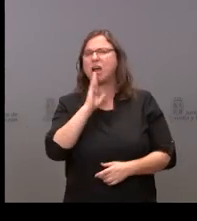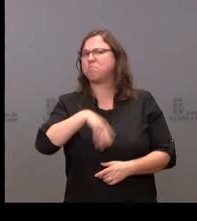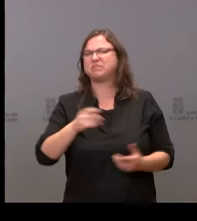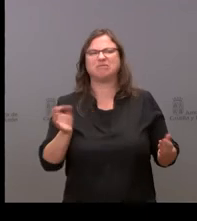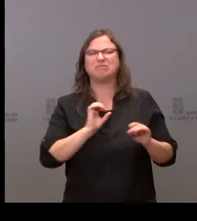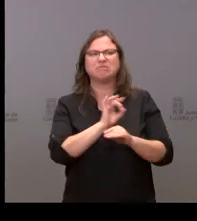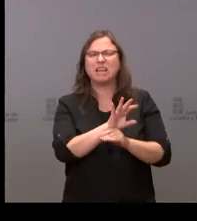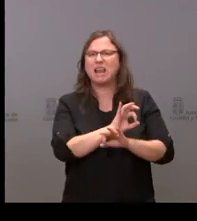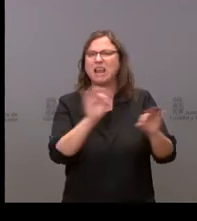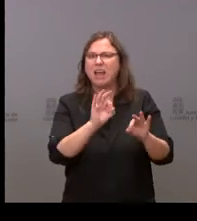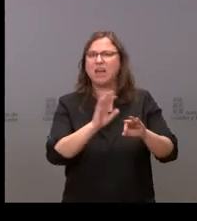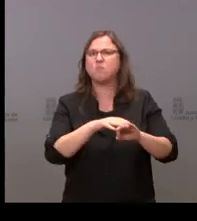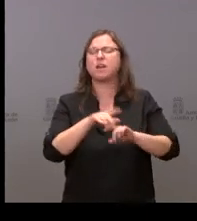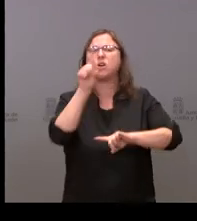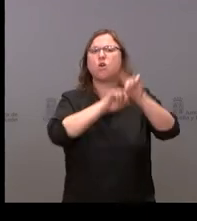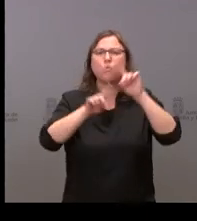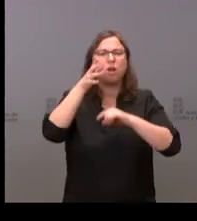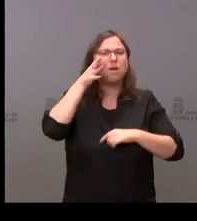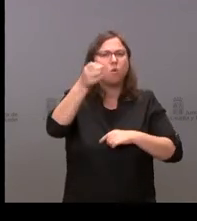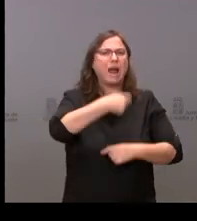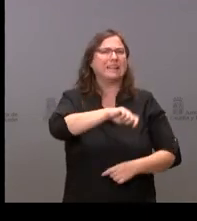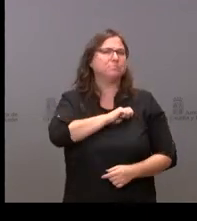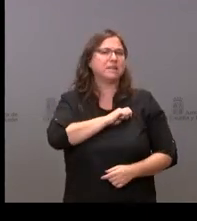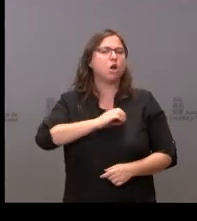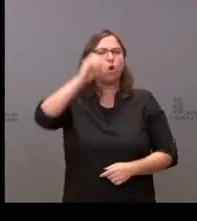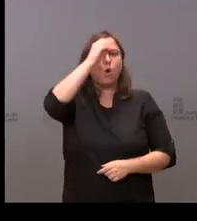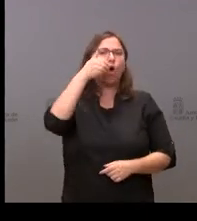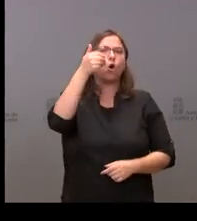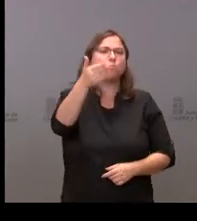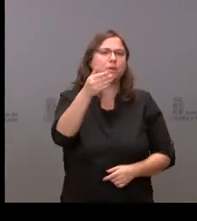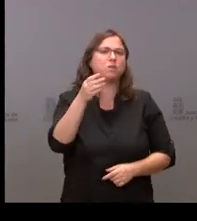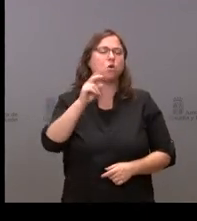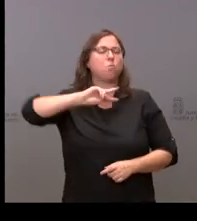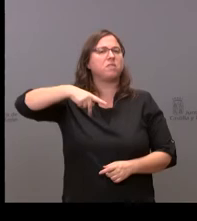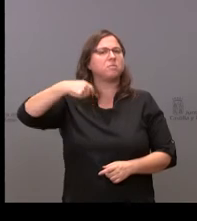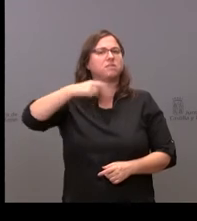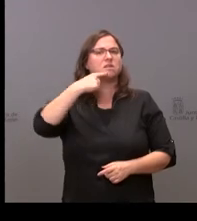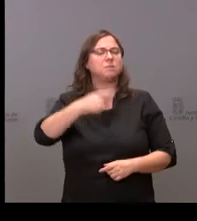nada a solucionar el problema rural que tiene España no sé qué le parece al vicepresidente de la Junta esa declaración